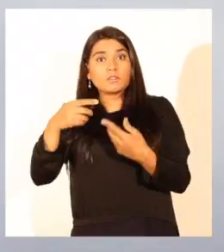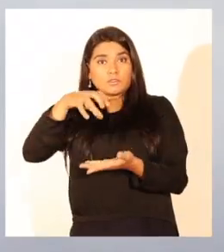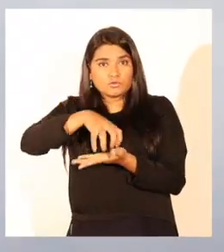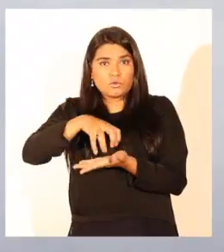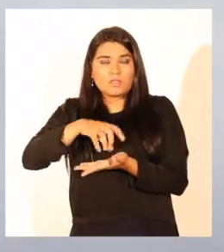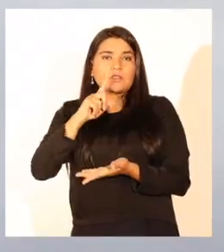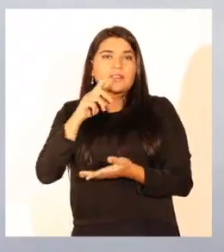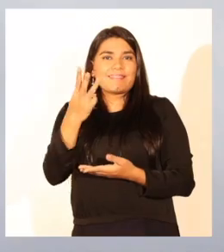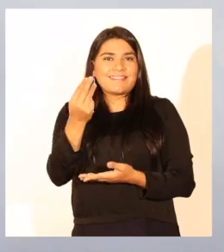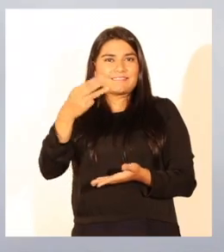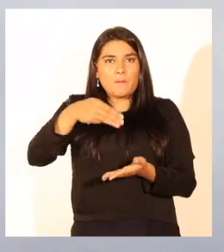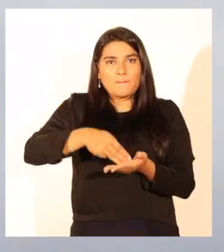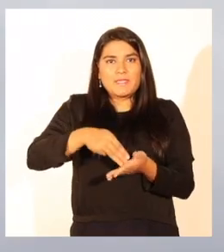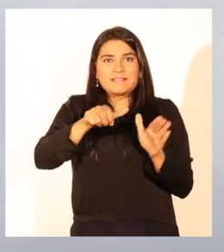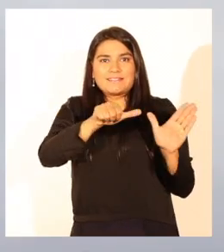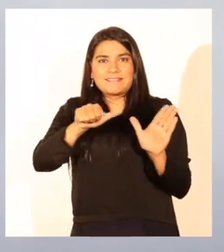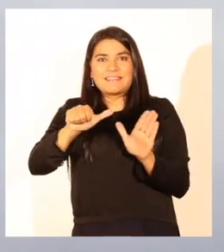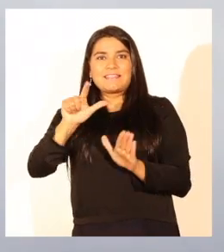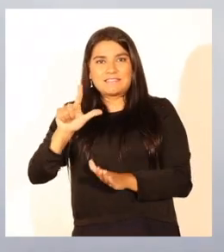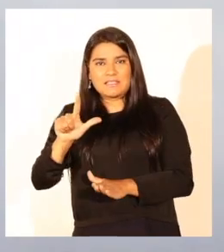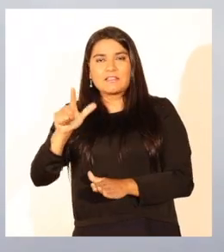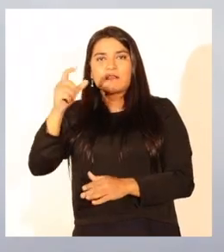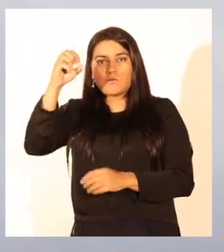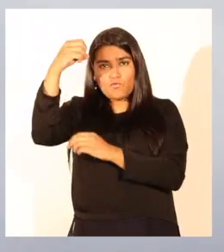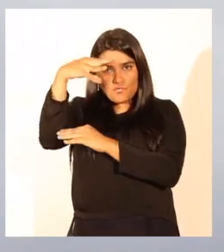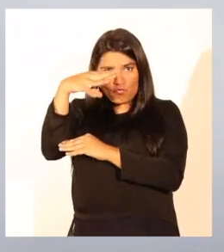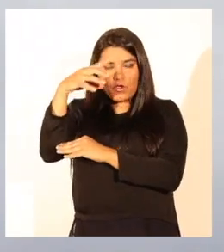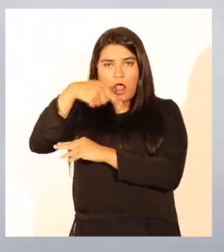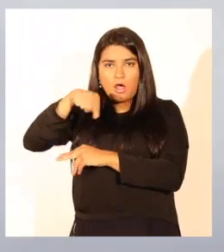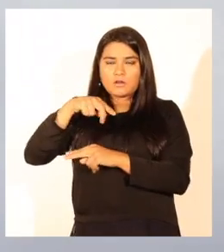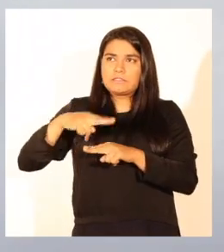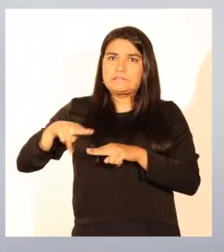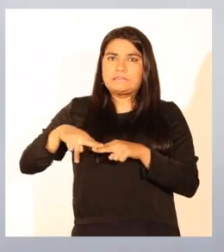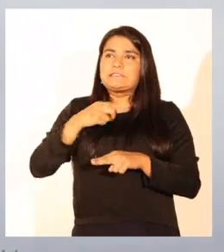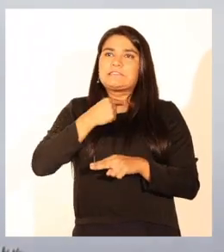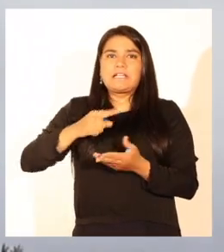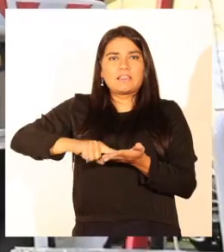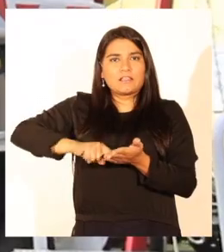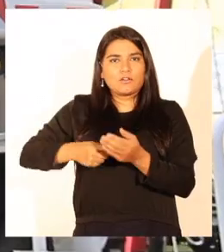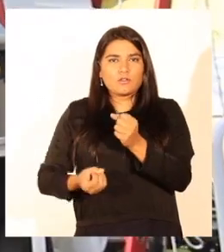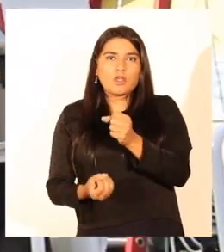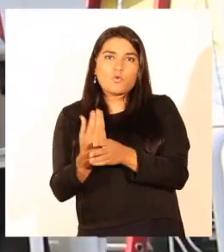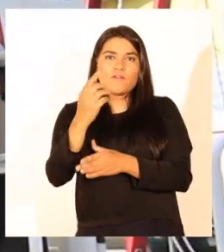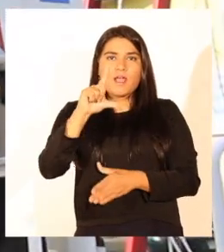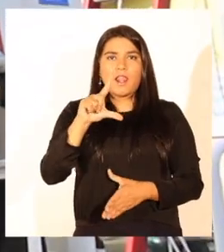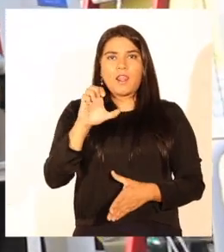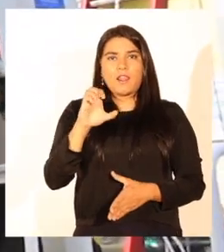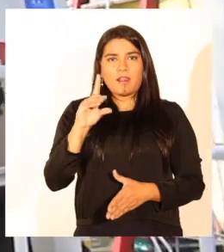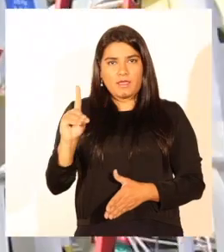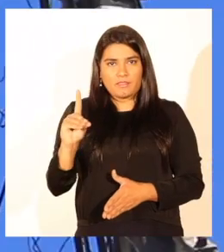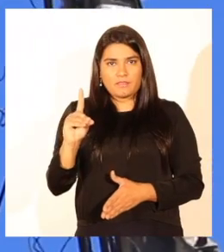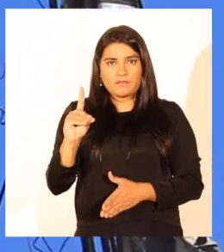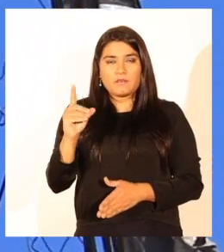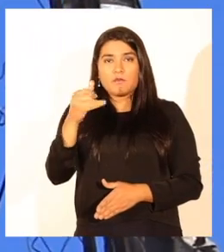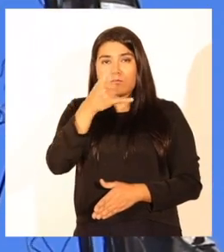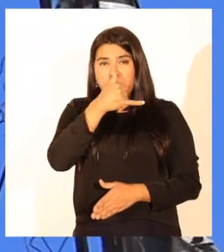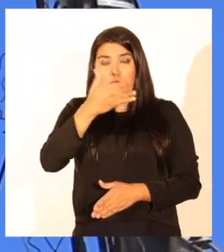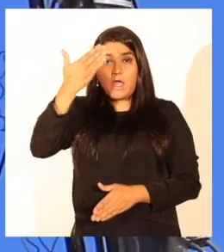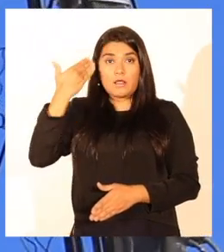Nuestra ciudad tiene 13.067 luminarias y actualmente estamos en la tarea de incorporar tecnología LED.